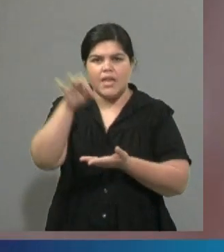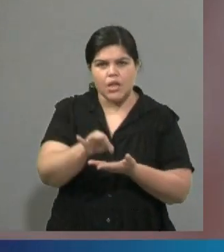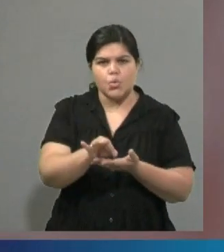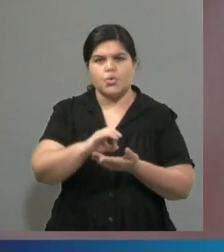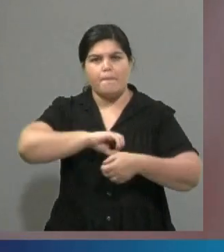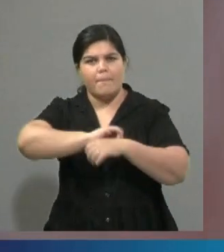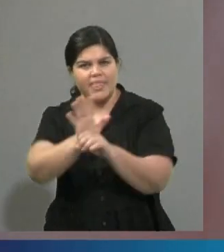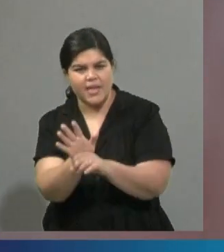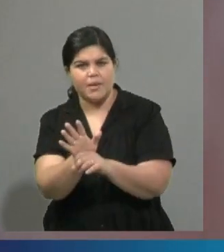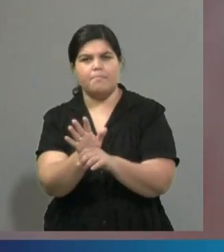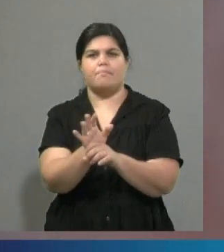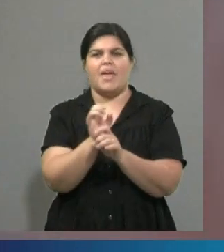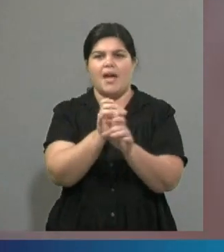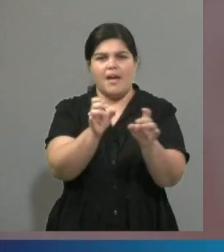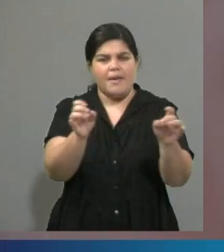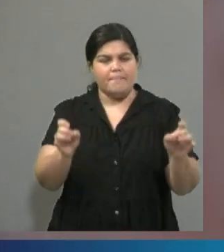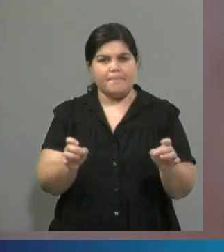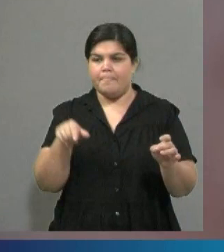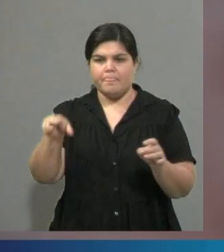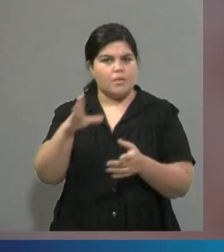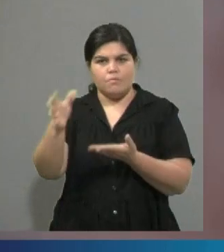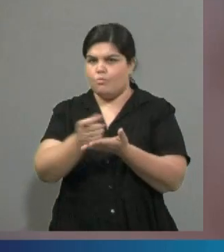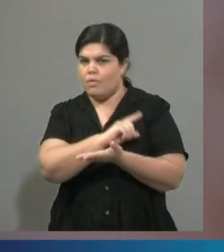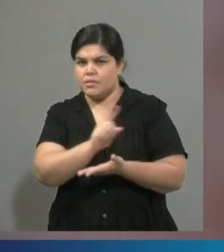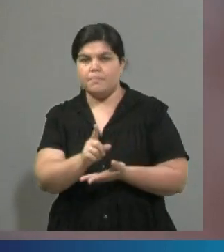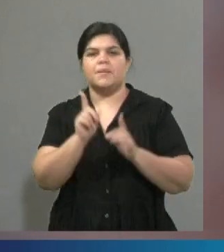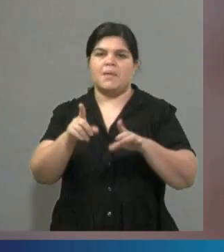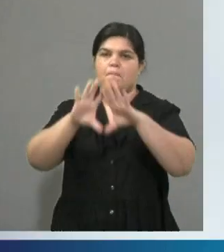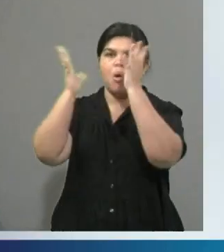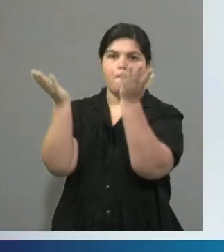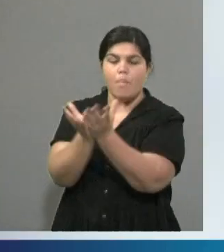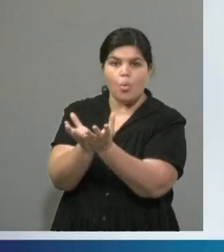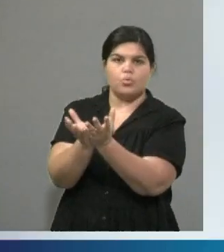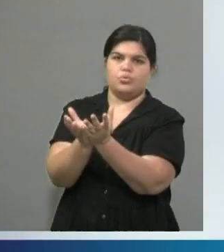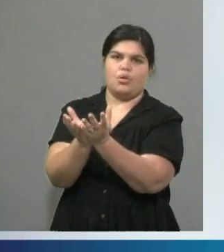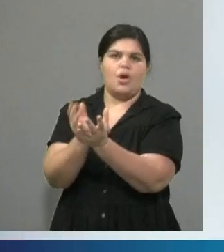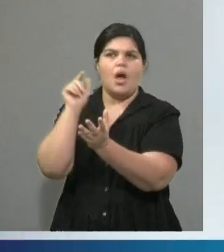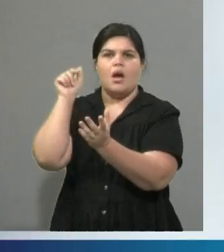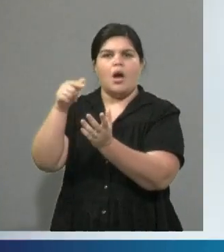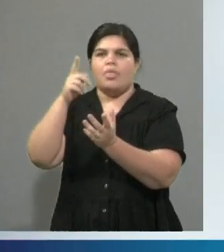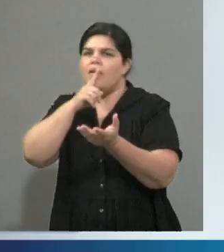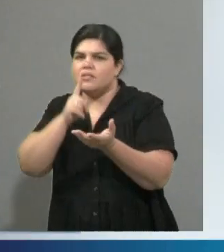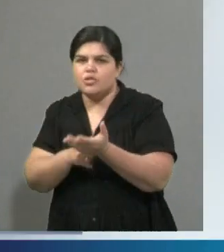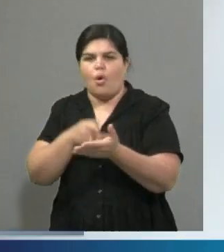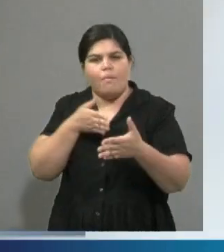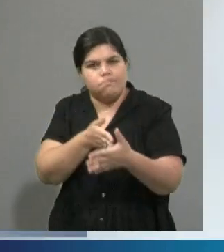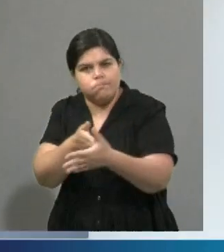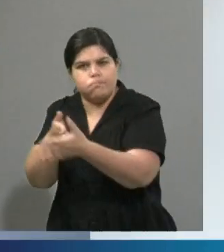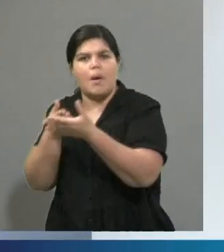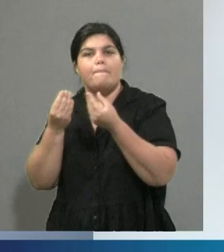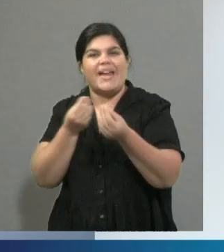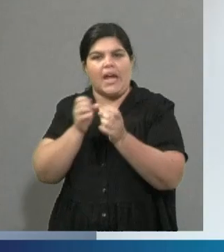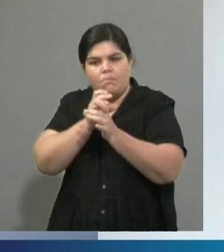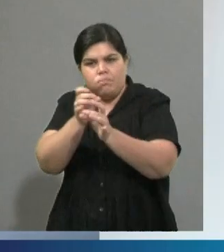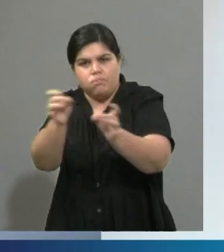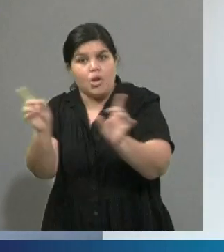de rescatar las medidas que ha llevado todo el mundo, como la utilización del barrijo, evitar todo tipo de aglomeraciones, incentivar a